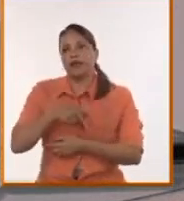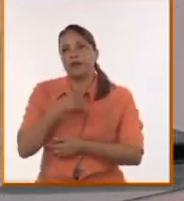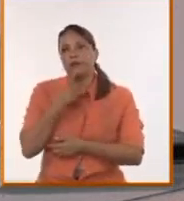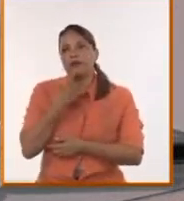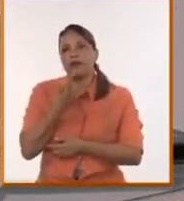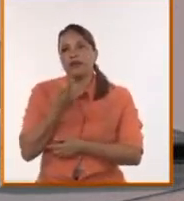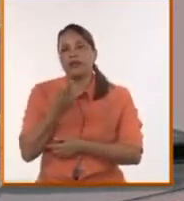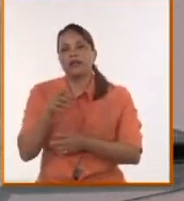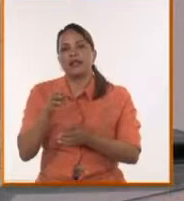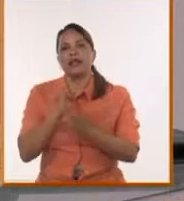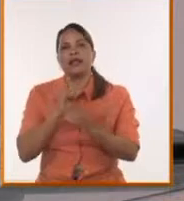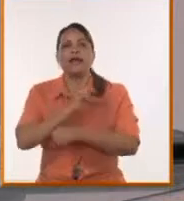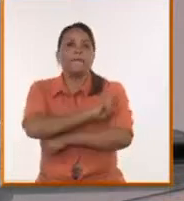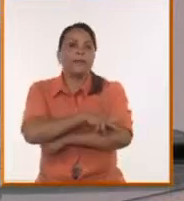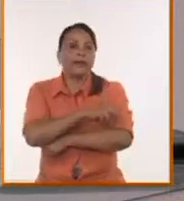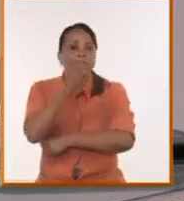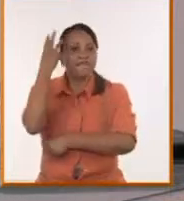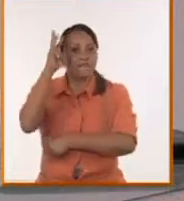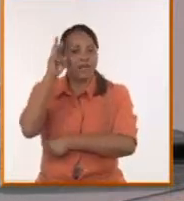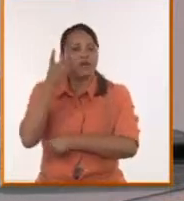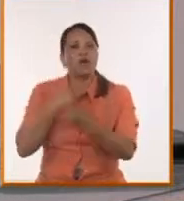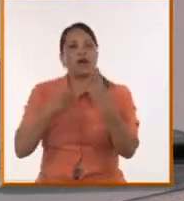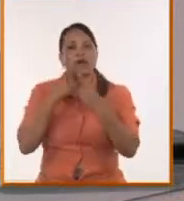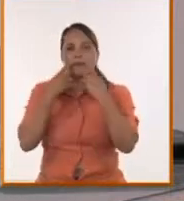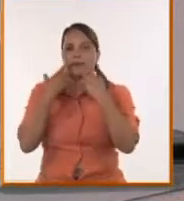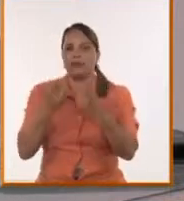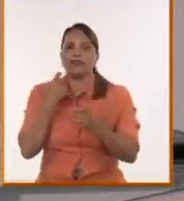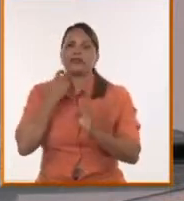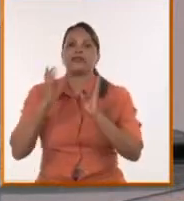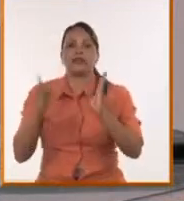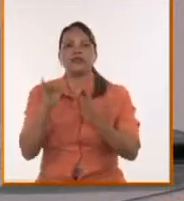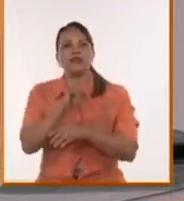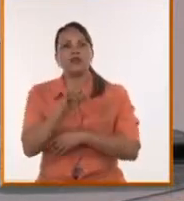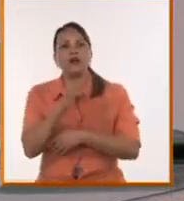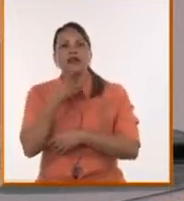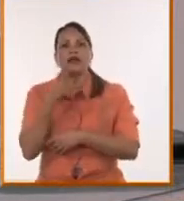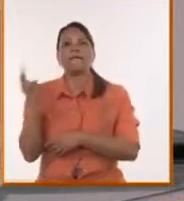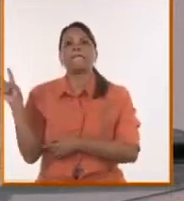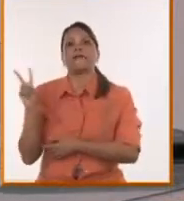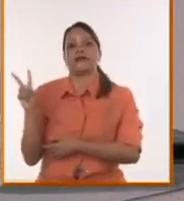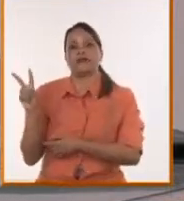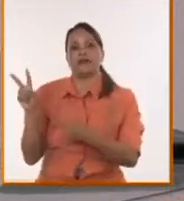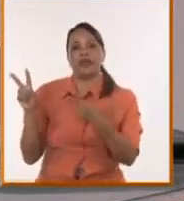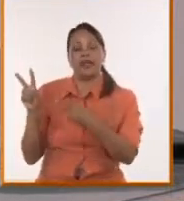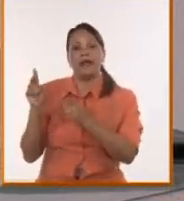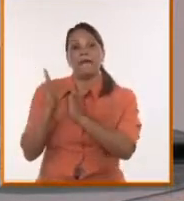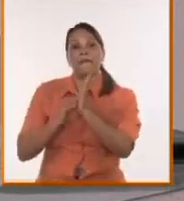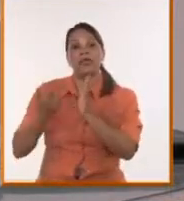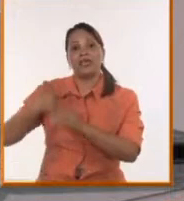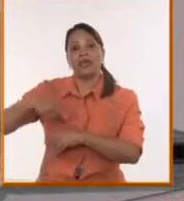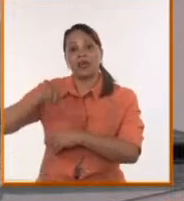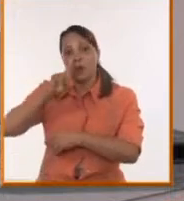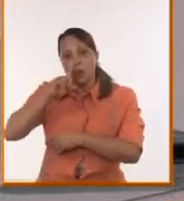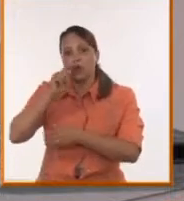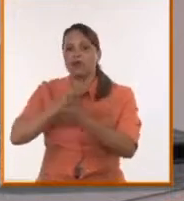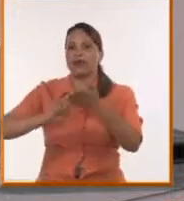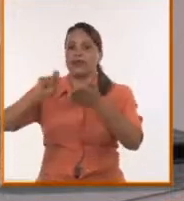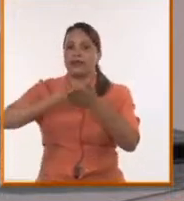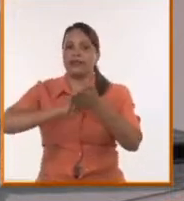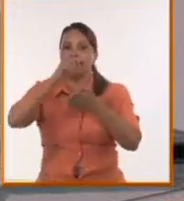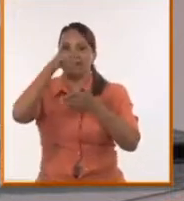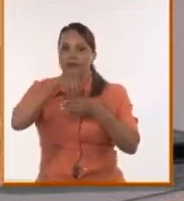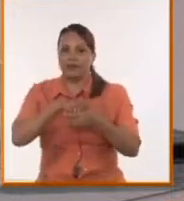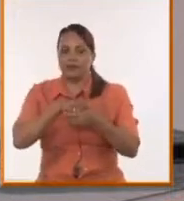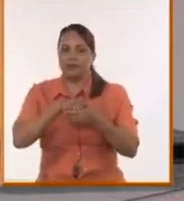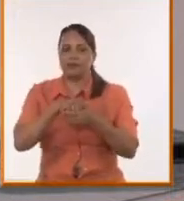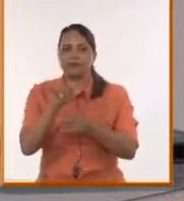escenario mexicano va a ser muy importante para este año, también lo va a hacer el de Venezuela, que en julio tendrá elecciones. Y de